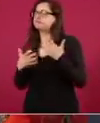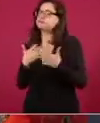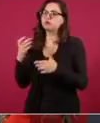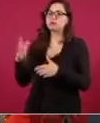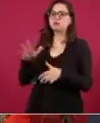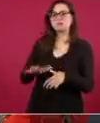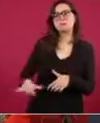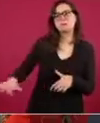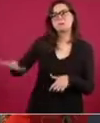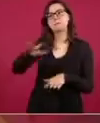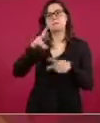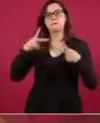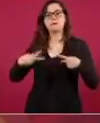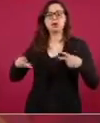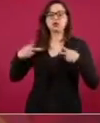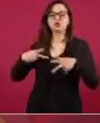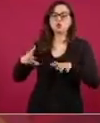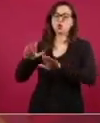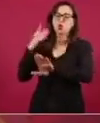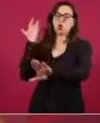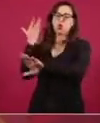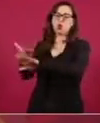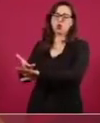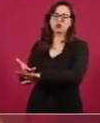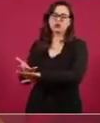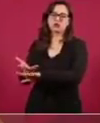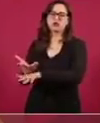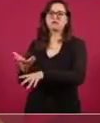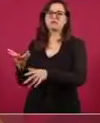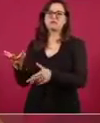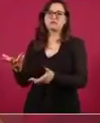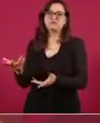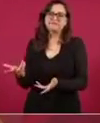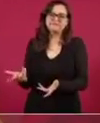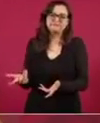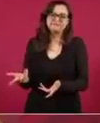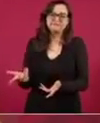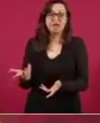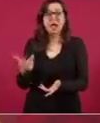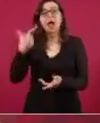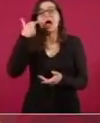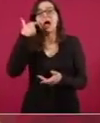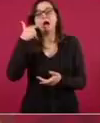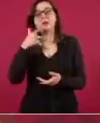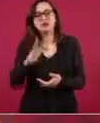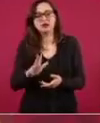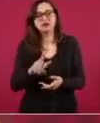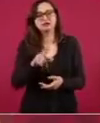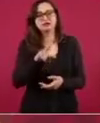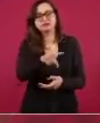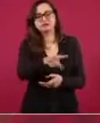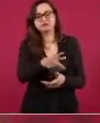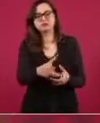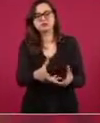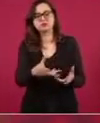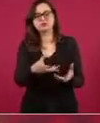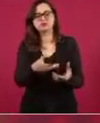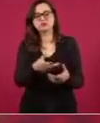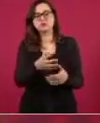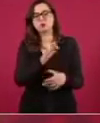impedir la acción